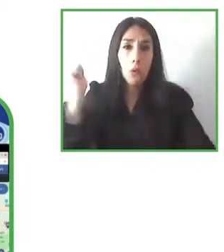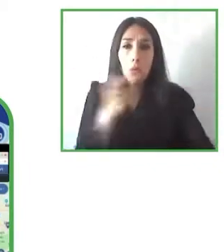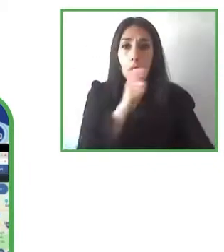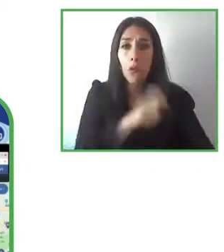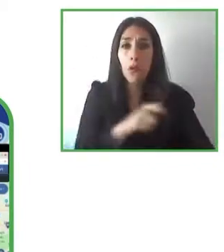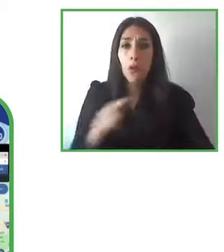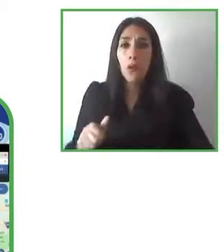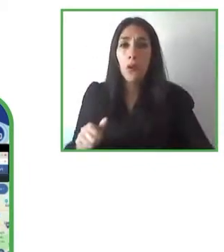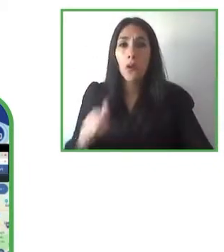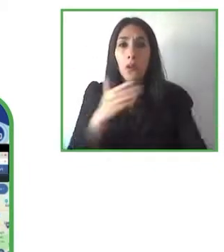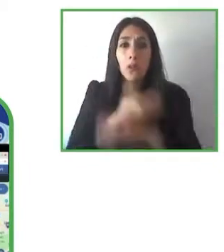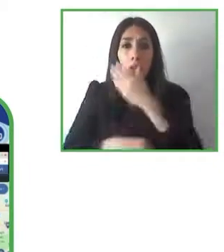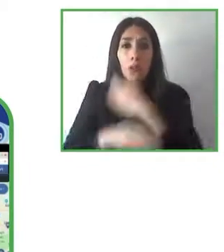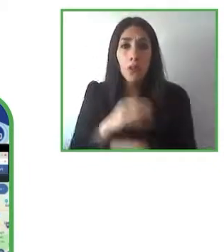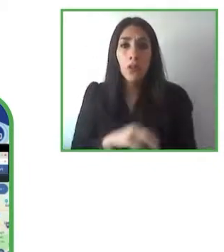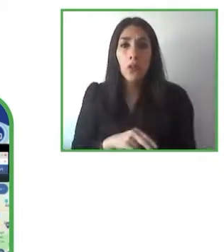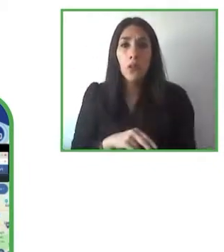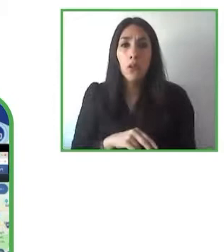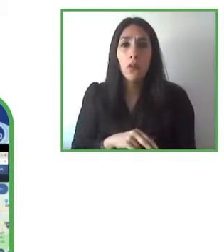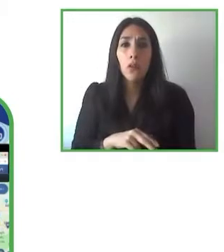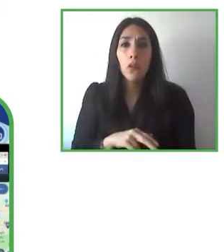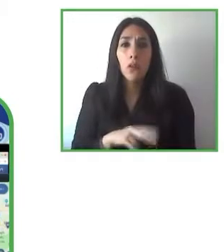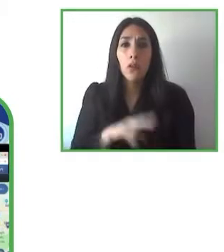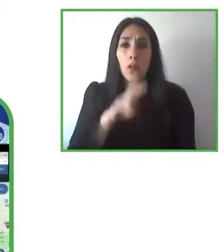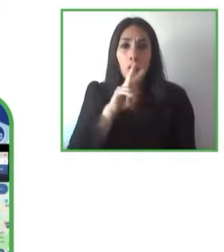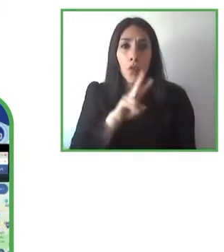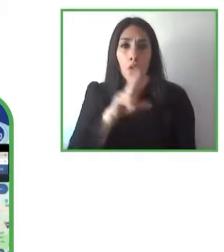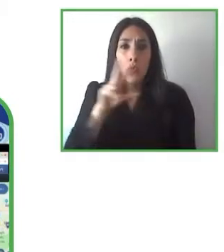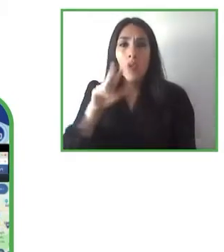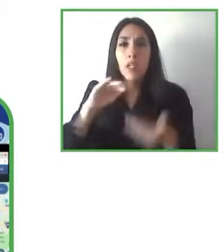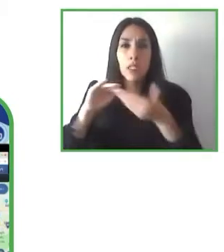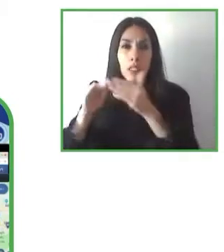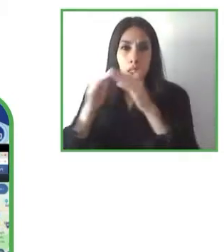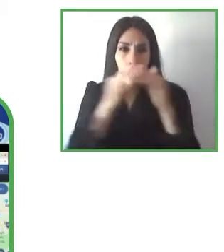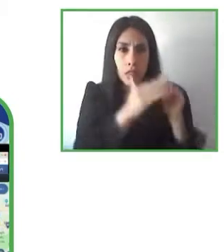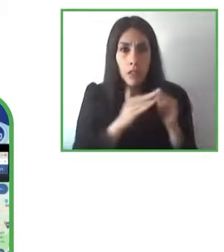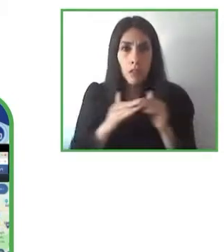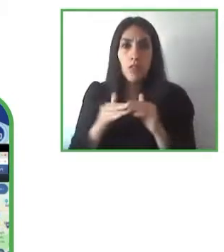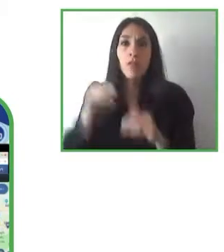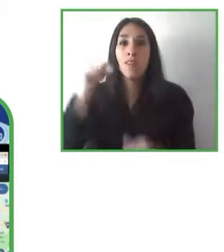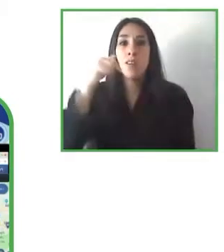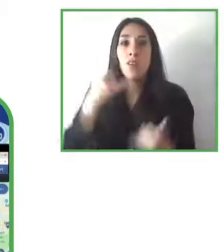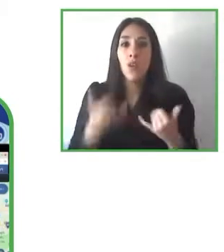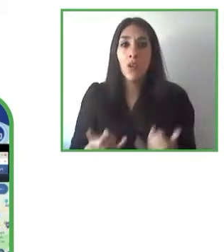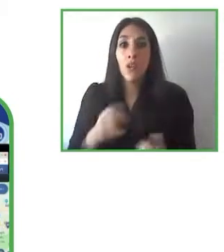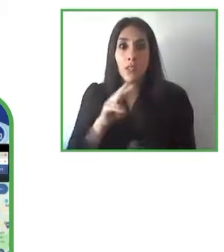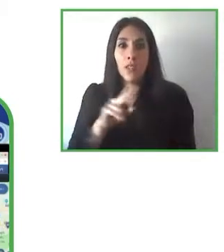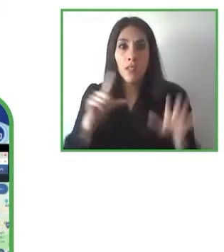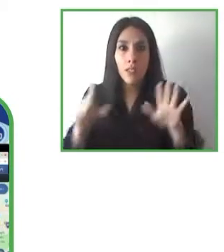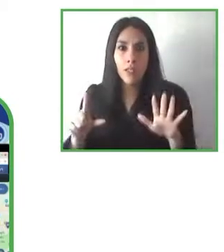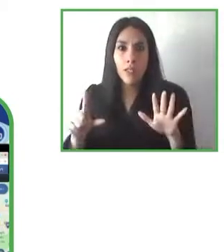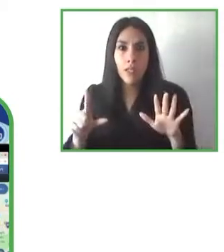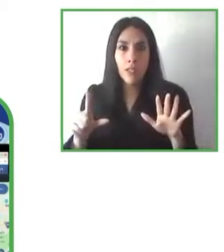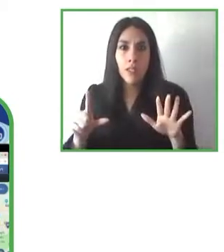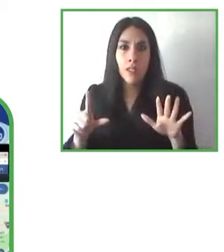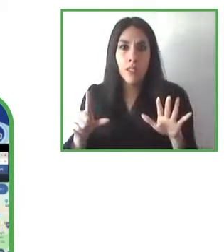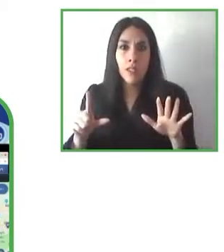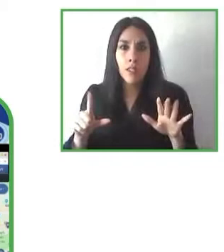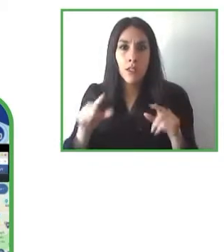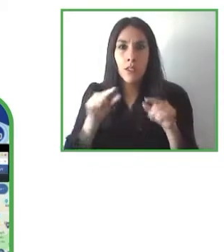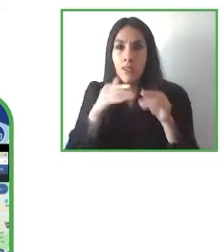anteriormente ahora 27 porque yo que haya salido de asignar un número de